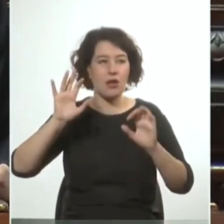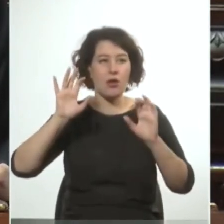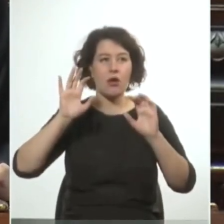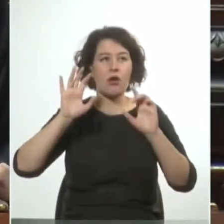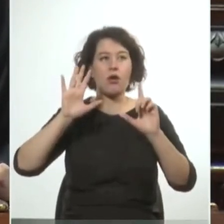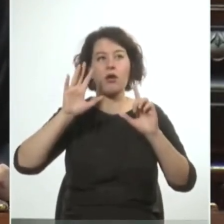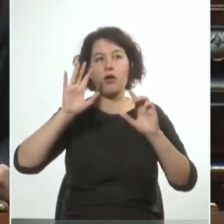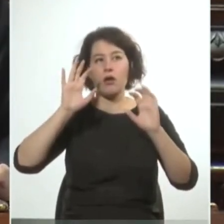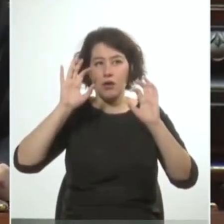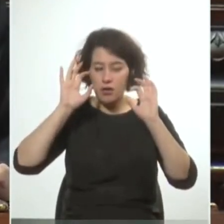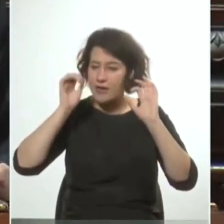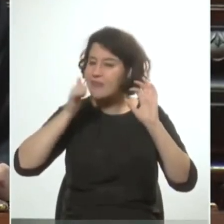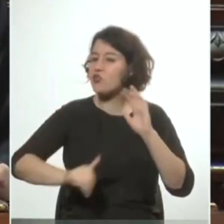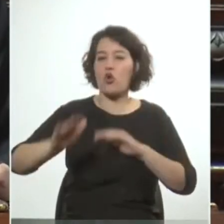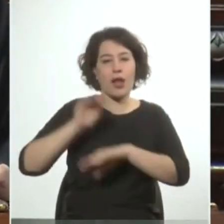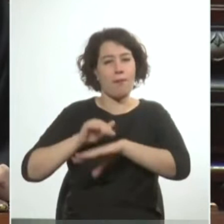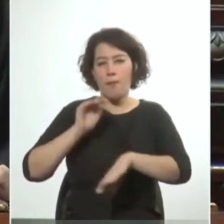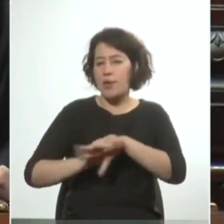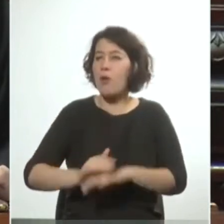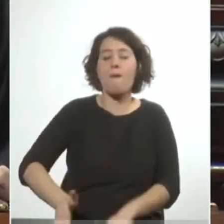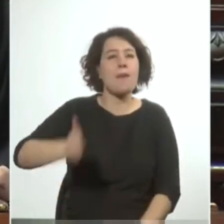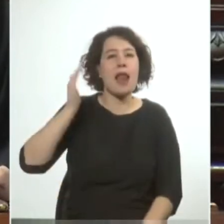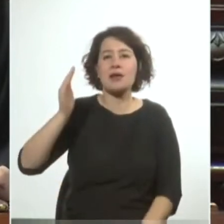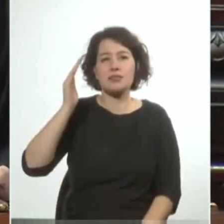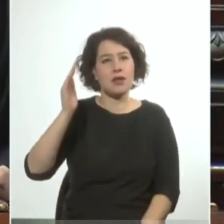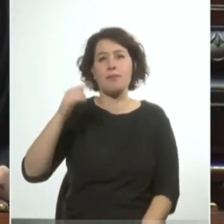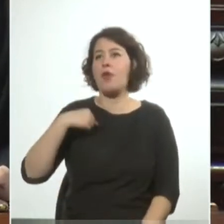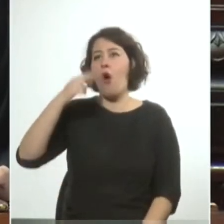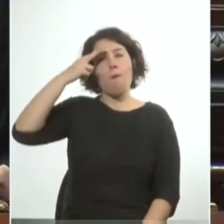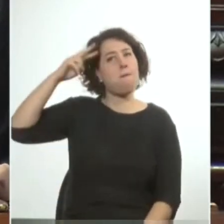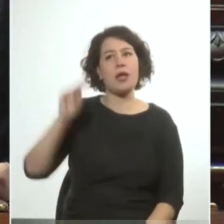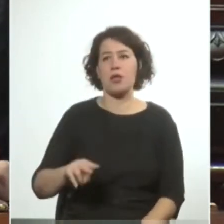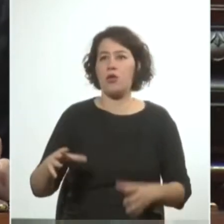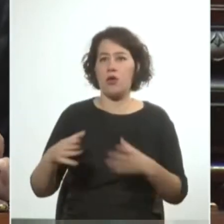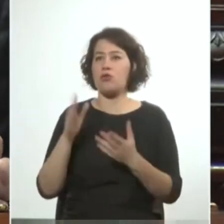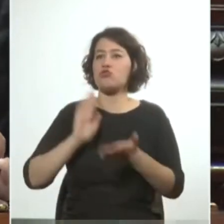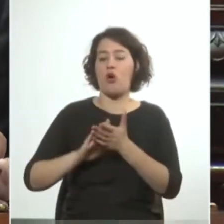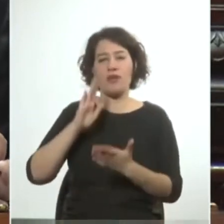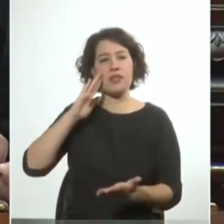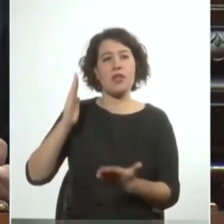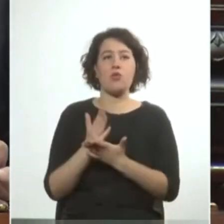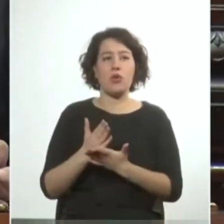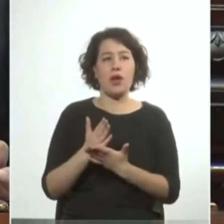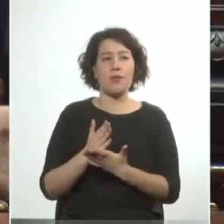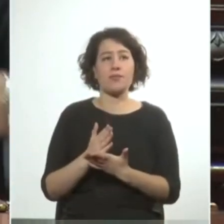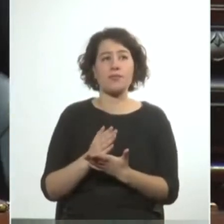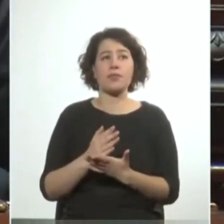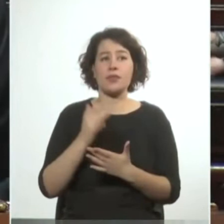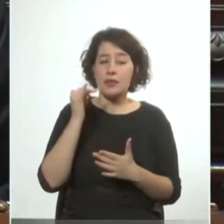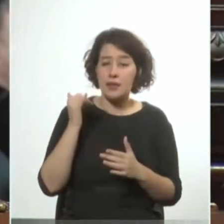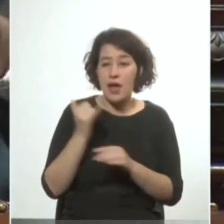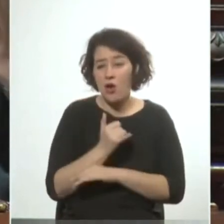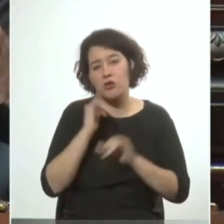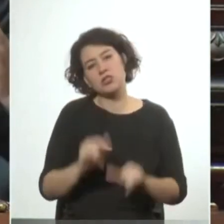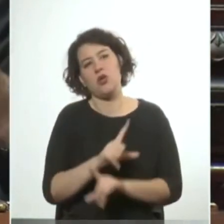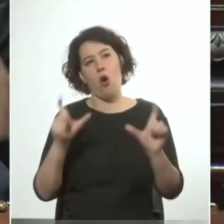justificada para la historia y la inmortalidad de posición del partido nacional con relación a la dictadura que cometimos errores no, no